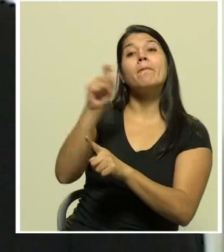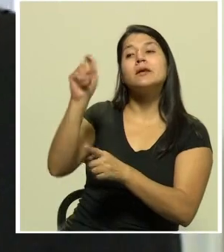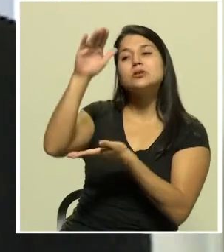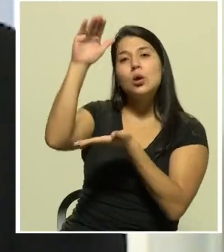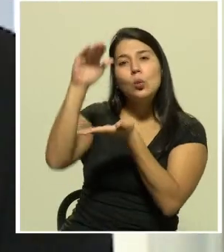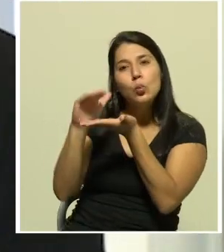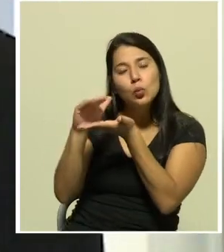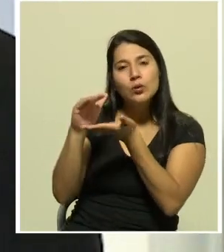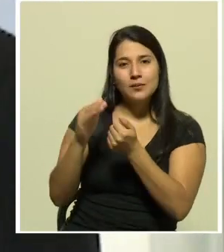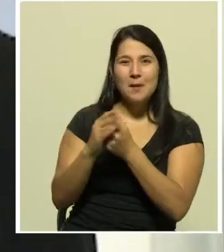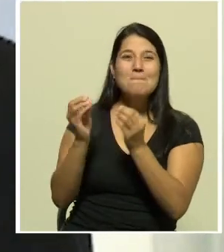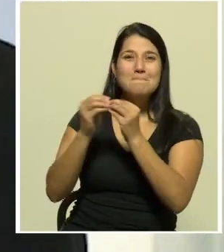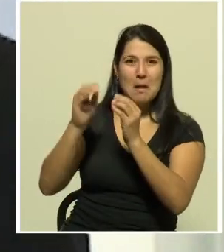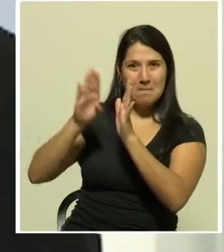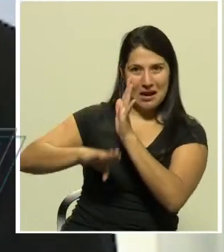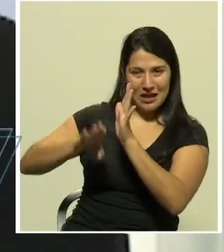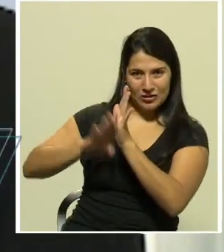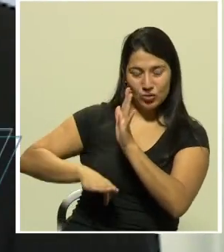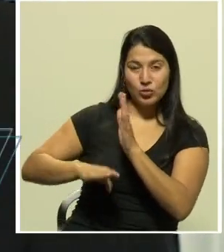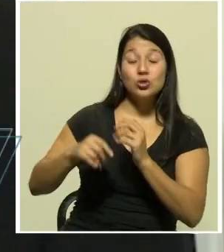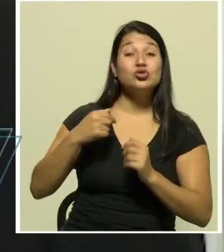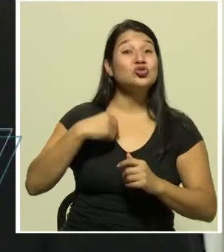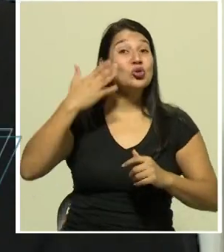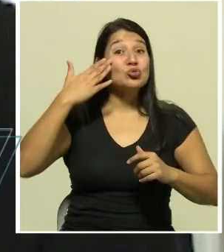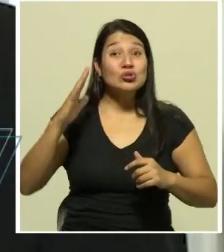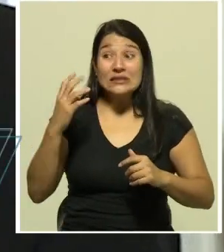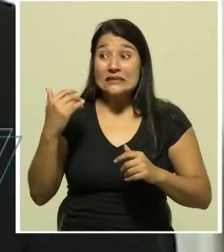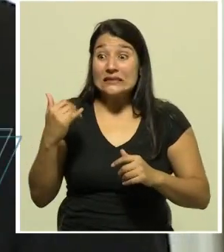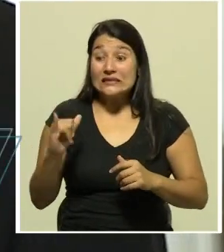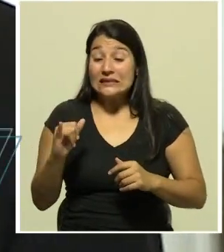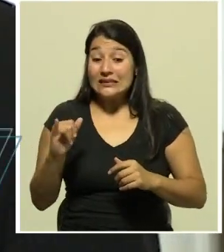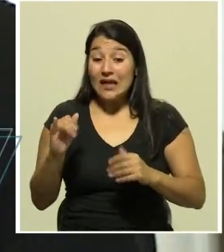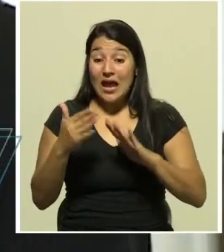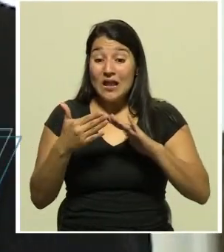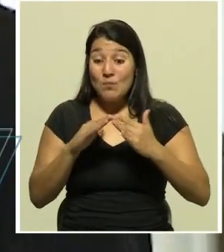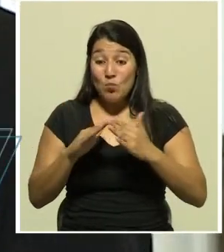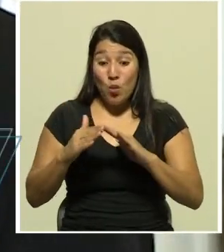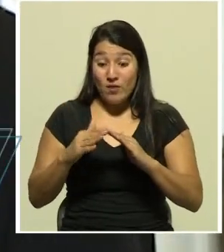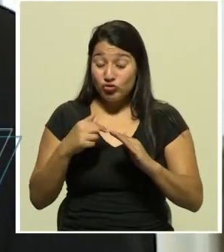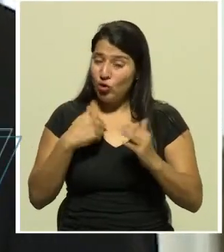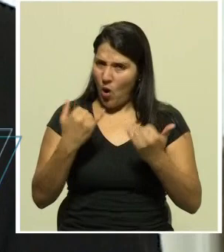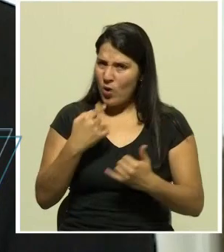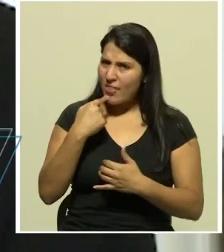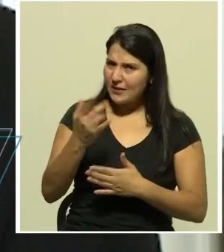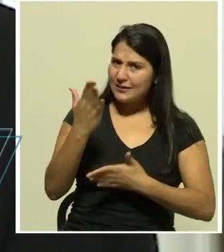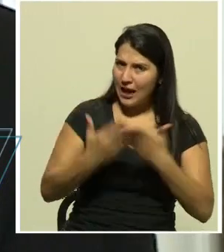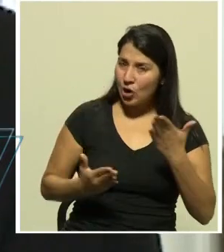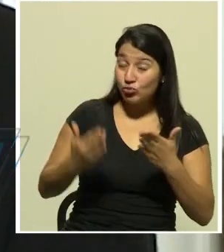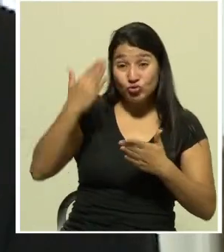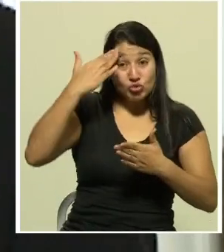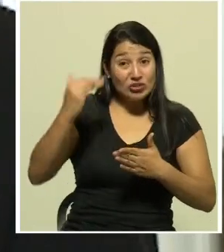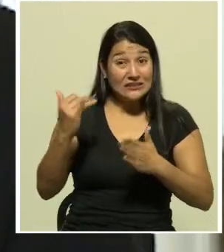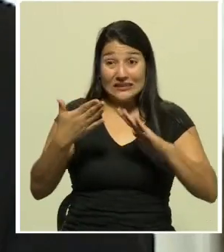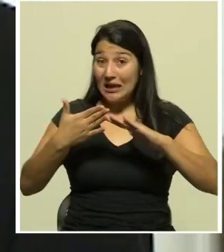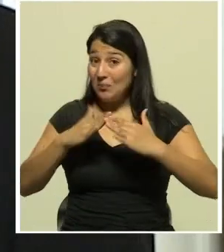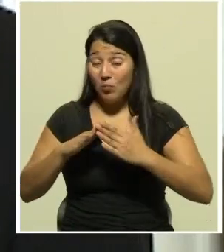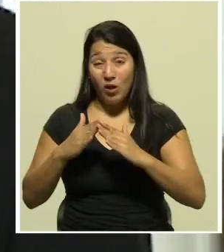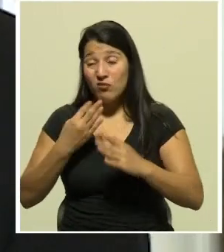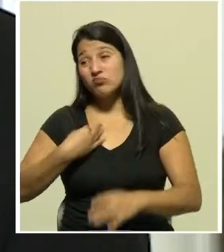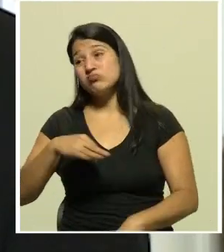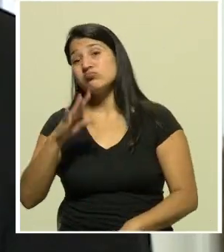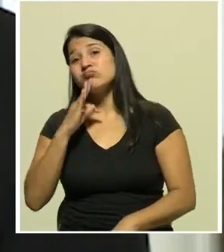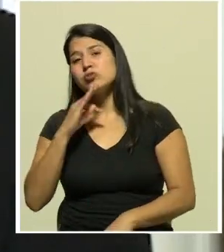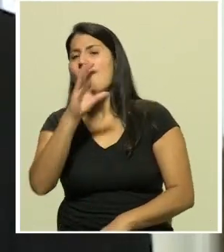a generar desesperanza al pueblo costarricense espero que no pero hay que ser realista Costa Rica va a salir adelante de esta